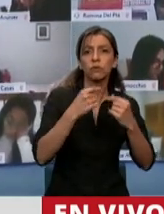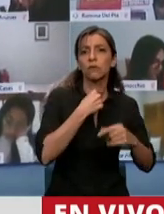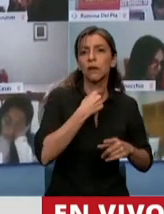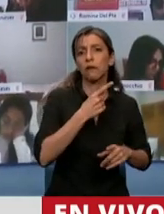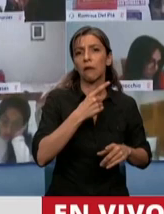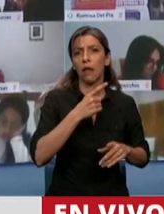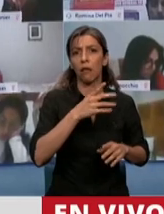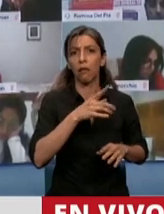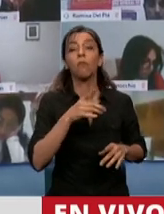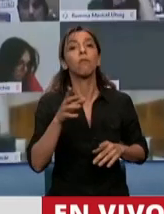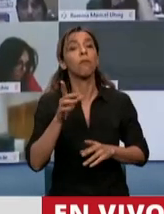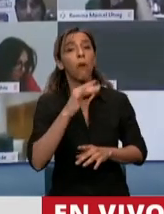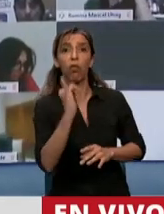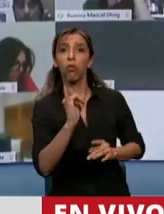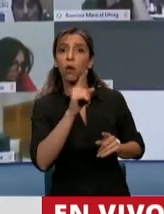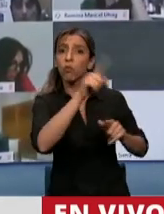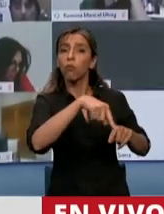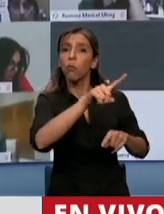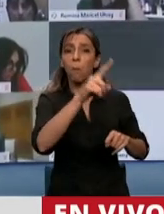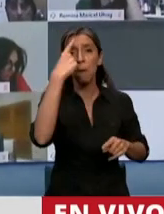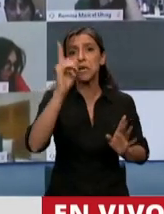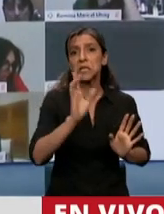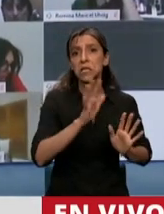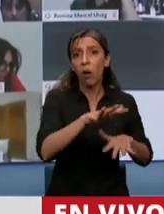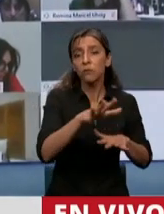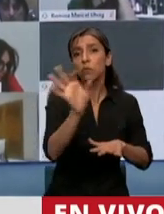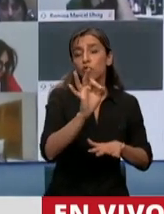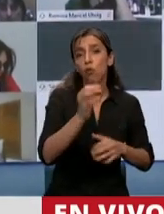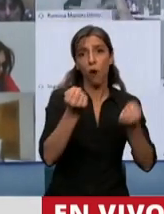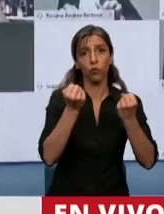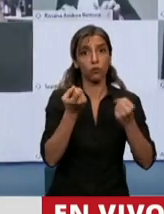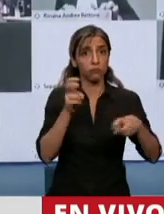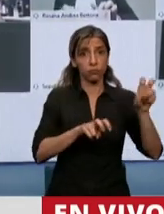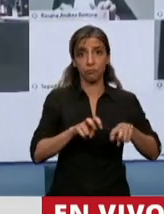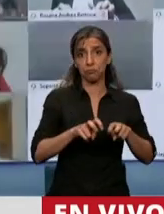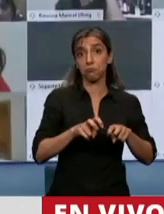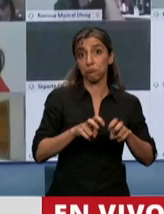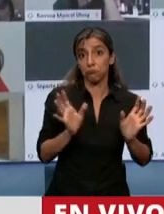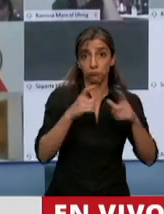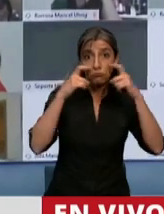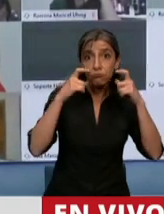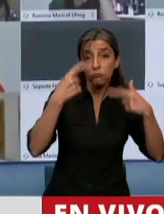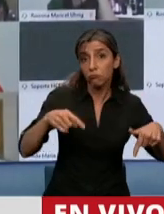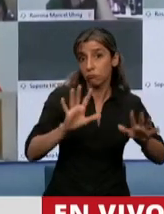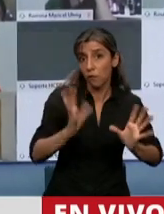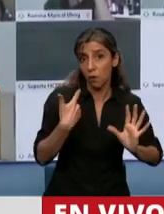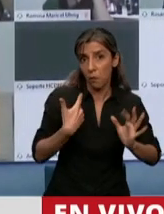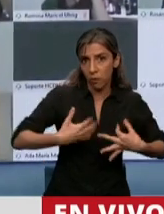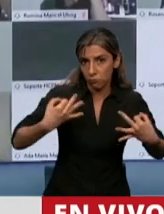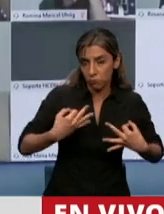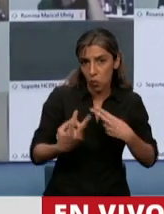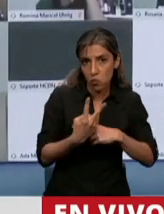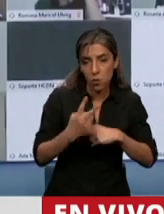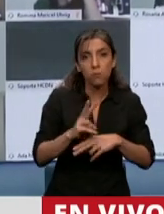que pensaban marchar en su auto con los cuidados necesarios para garantizar y para